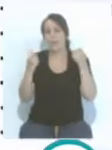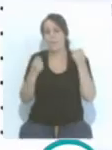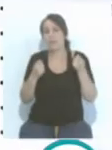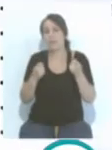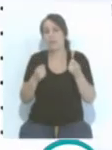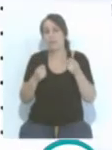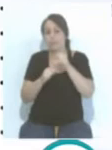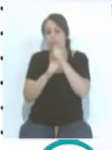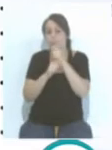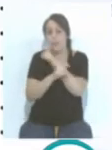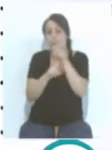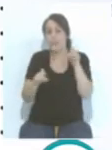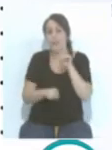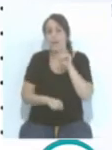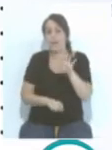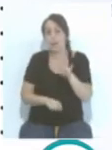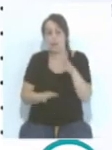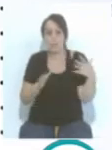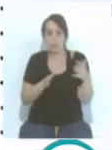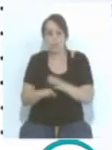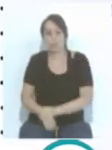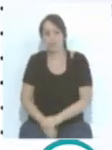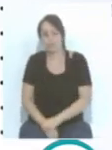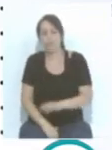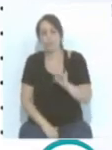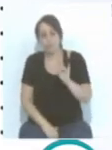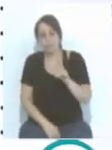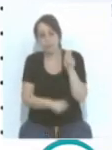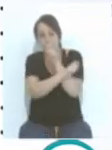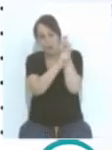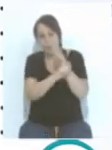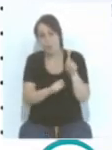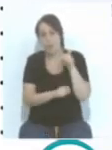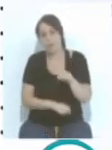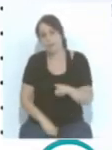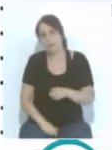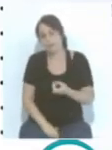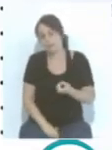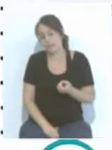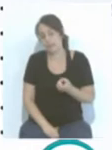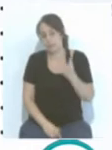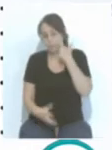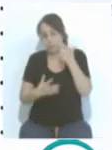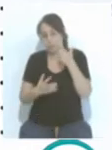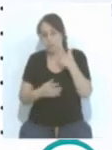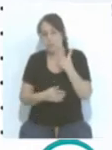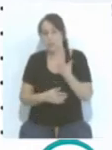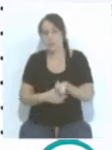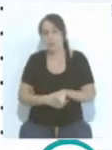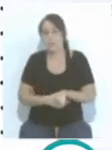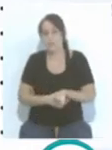marzo. Sí, efectivamente, el Zaragoza ha sido el que, como seña, el que más ha notado,